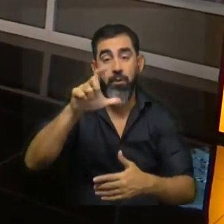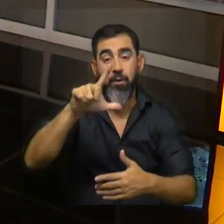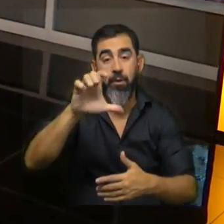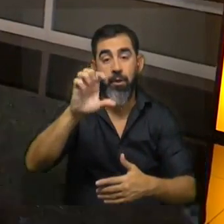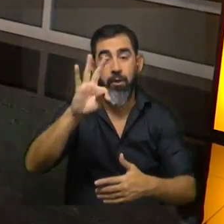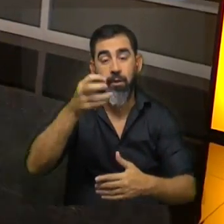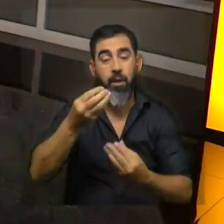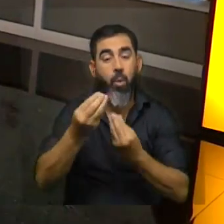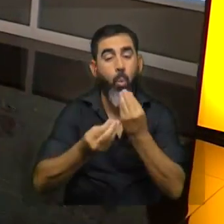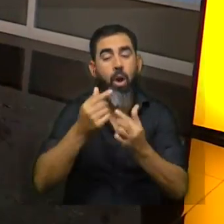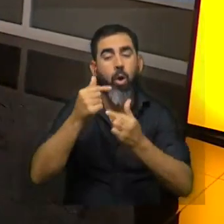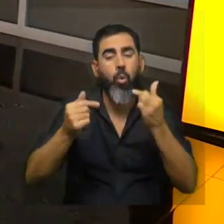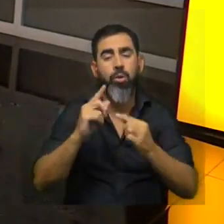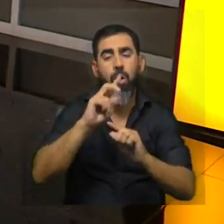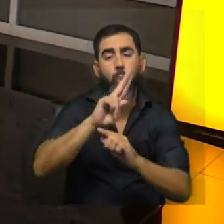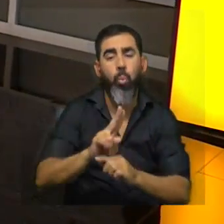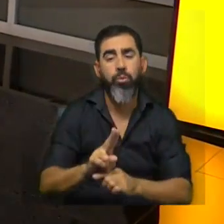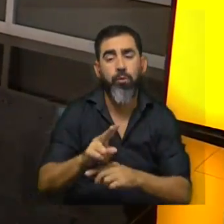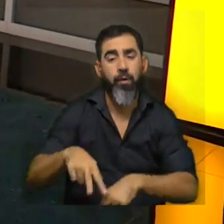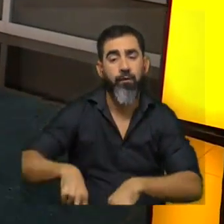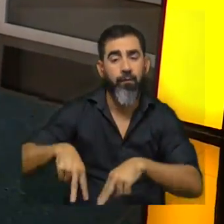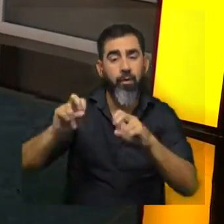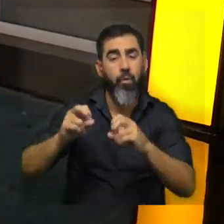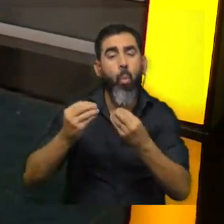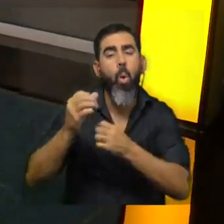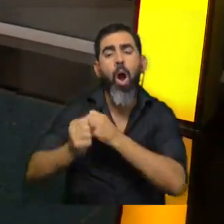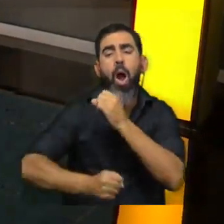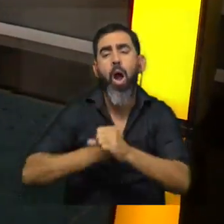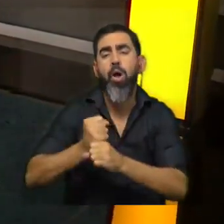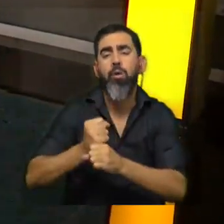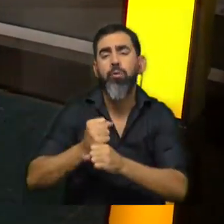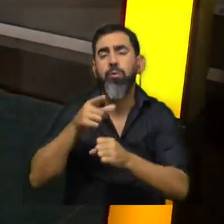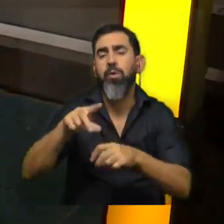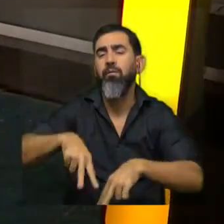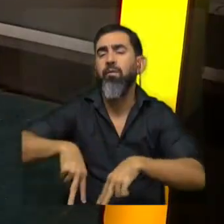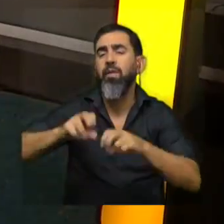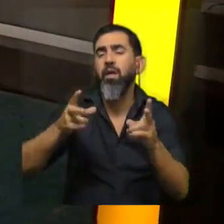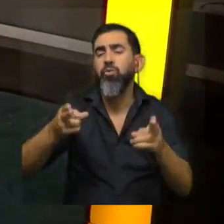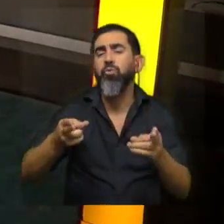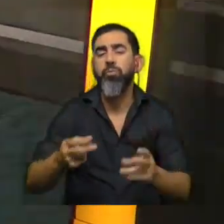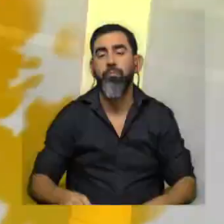herramientas se usaron para este estudio y qué años son los comprendidos en esta investigación. Lo vemos.